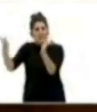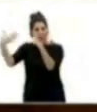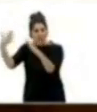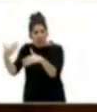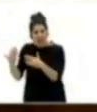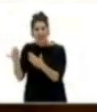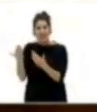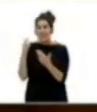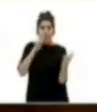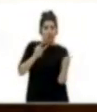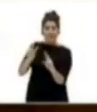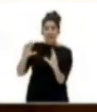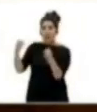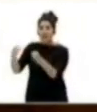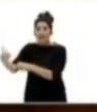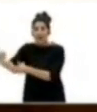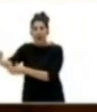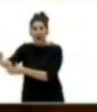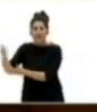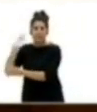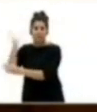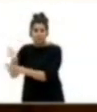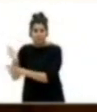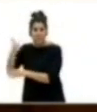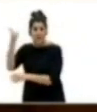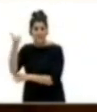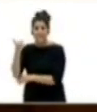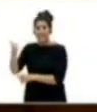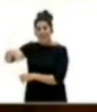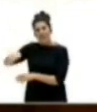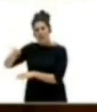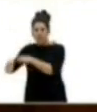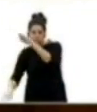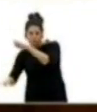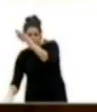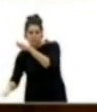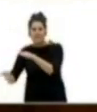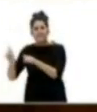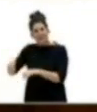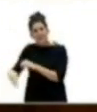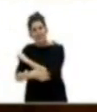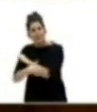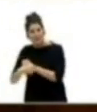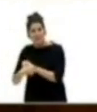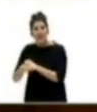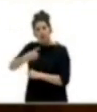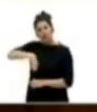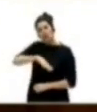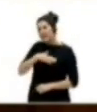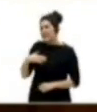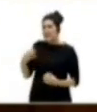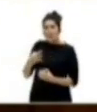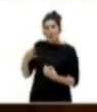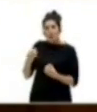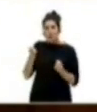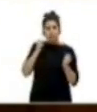invisibiliza a los colectivos más vulnerables, que les condena a desigualdad y a pobreza. Queremos ser los ojos